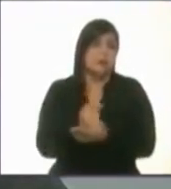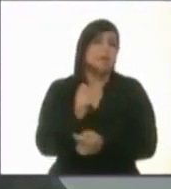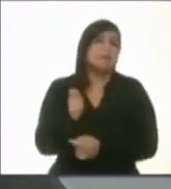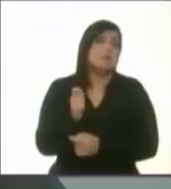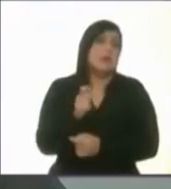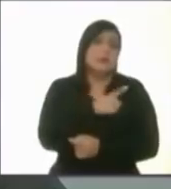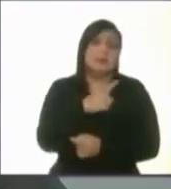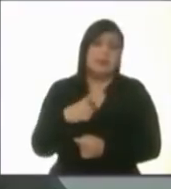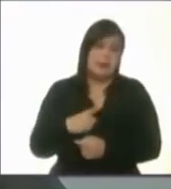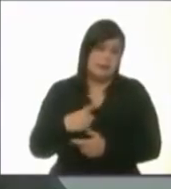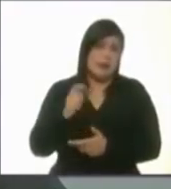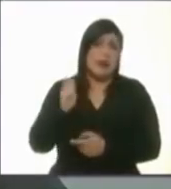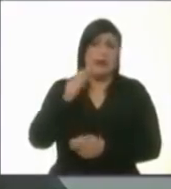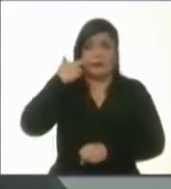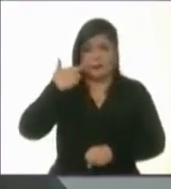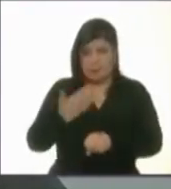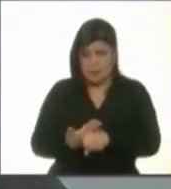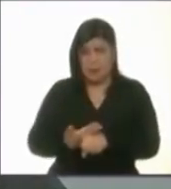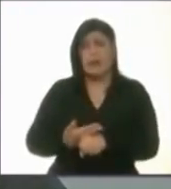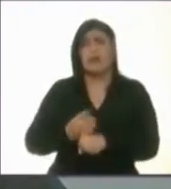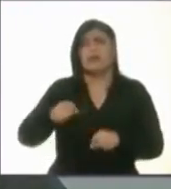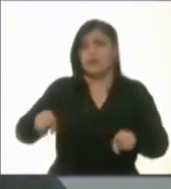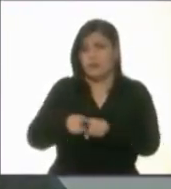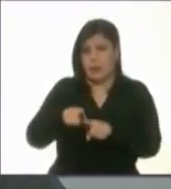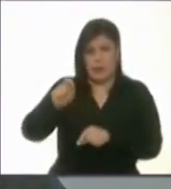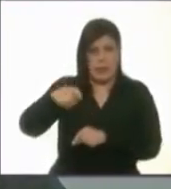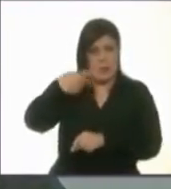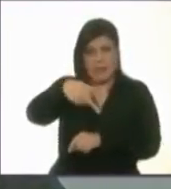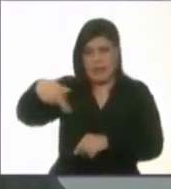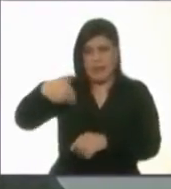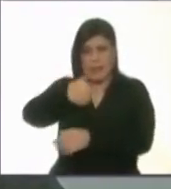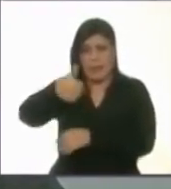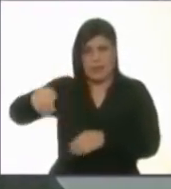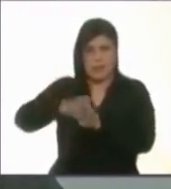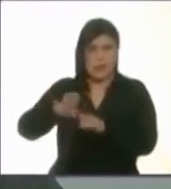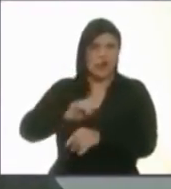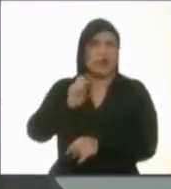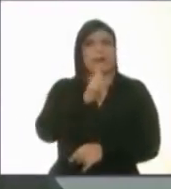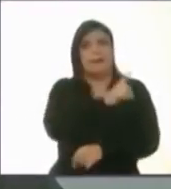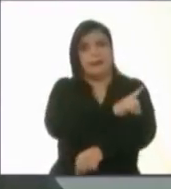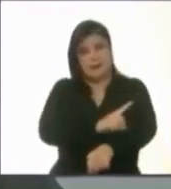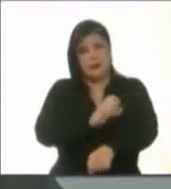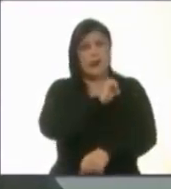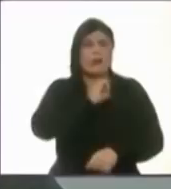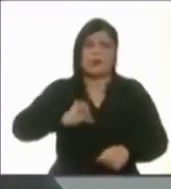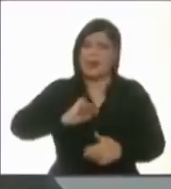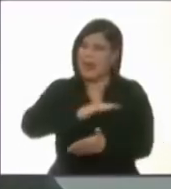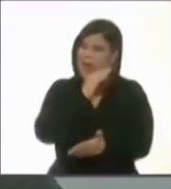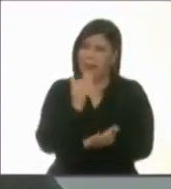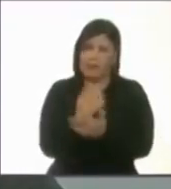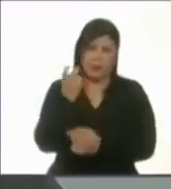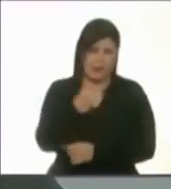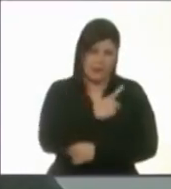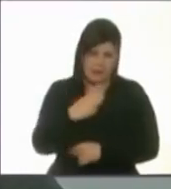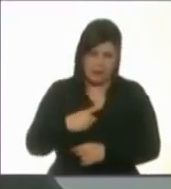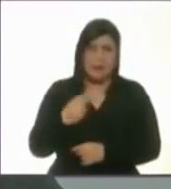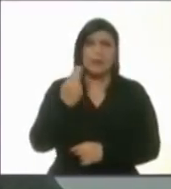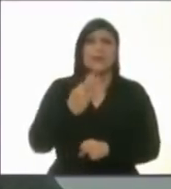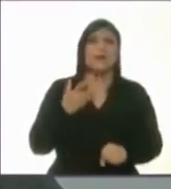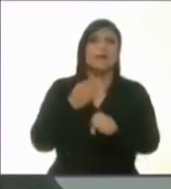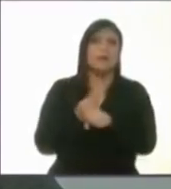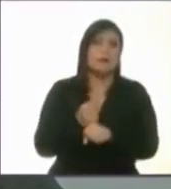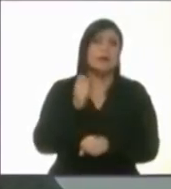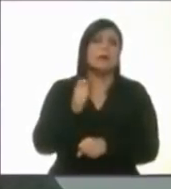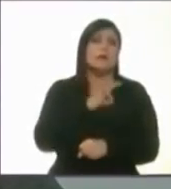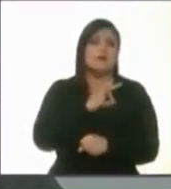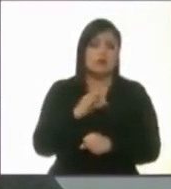que sería una responsabilidad de las propias delegaciones y las alcaldías. Esto se tiene que acabar y precisamente tiene que ver con una